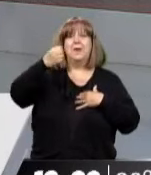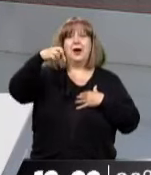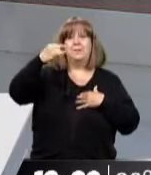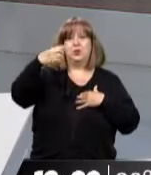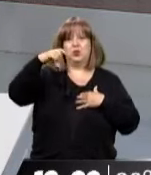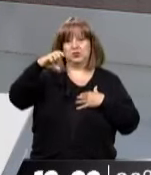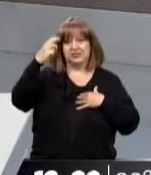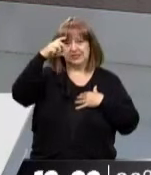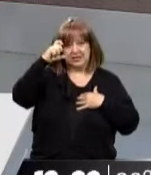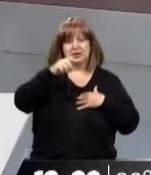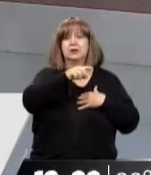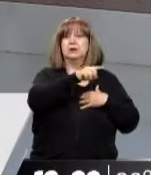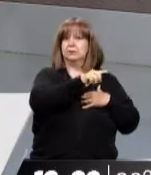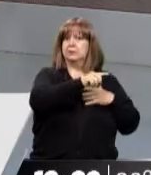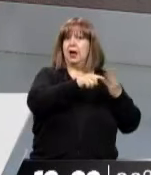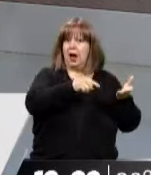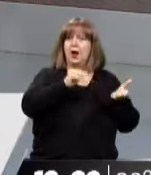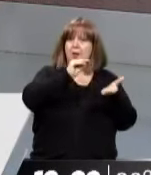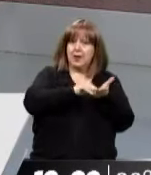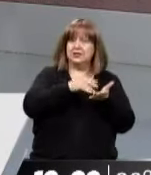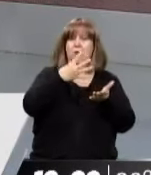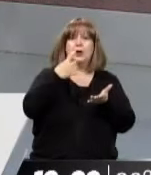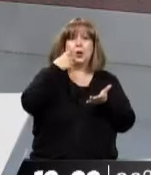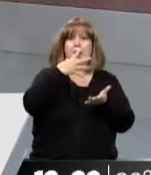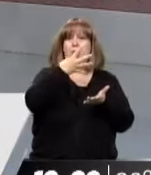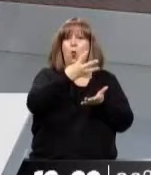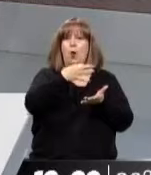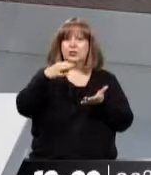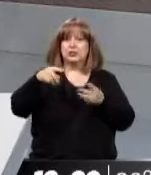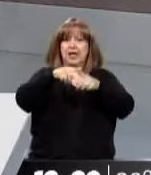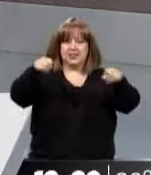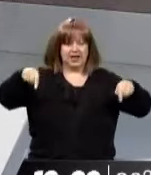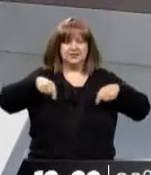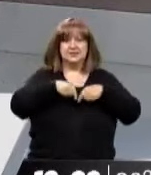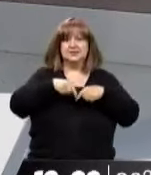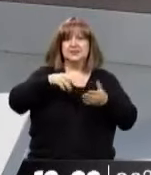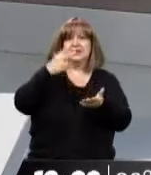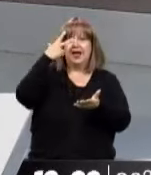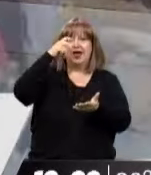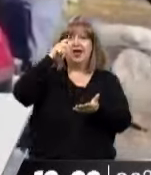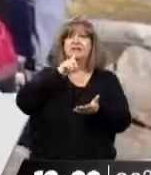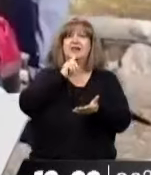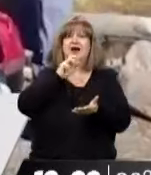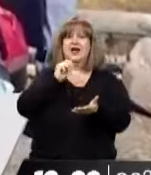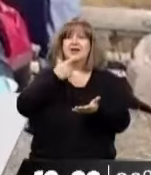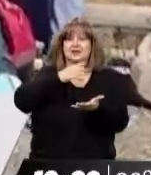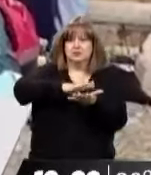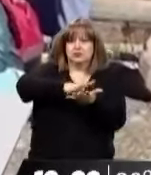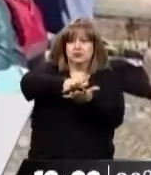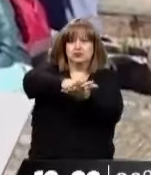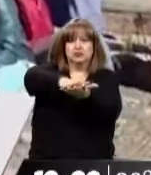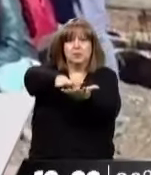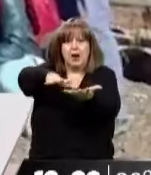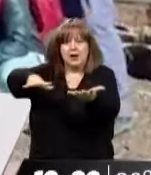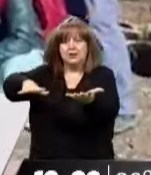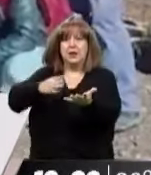reconocimiento por unas 4.400 hectáreas. O sea que estas se suman a las poco más de 21.000 que habían sido anunciadas en una primera